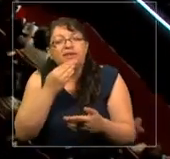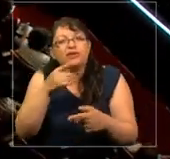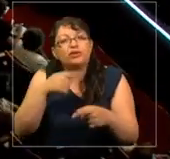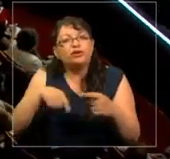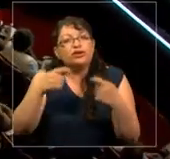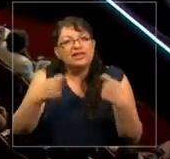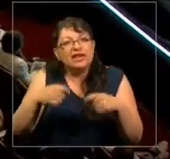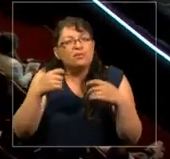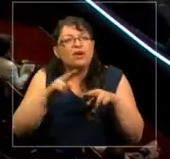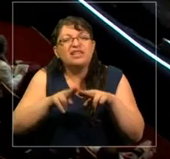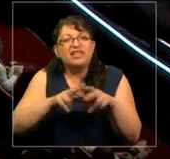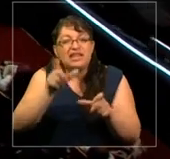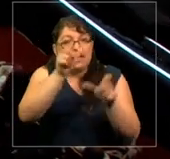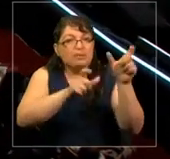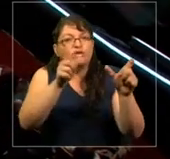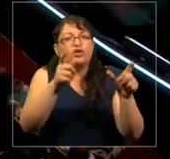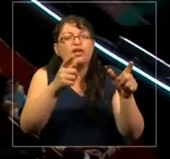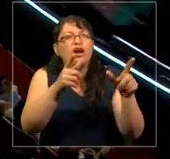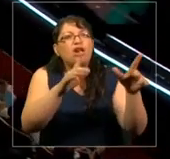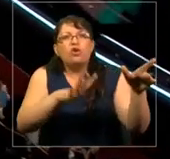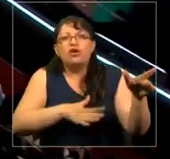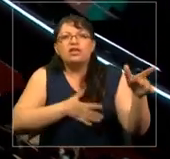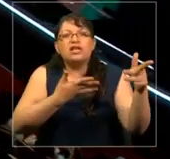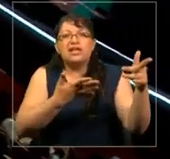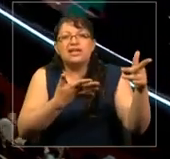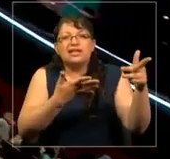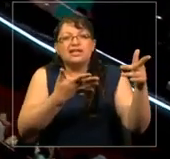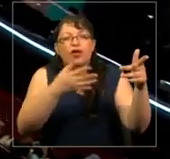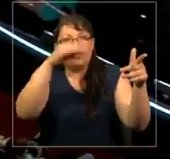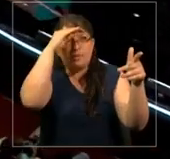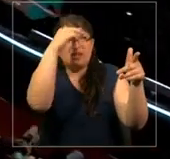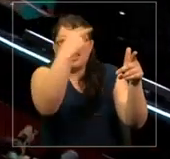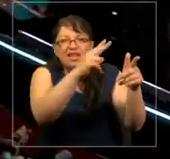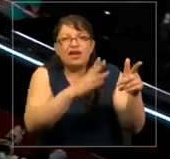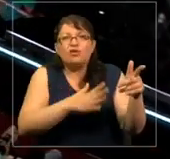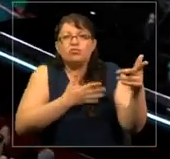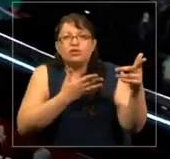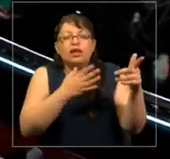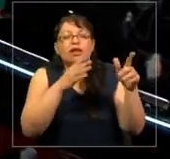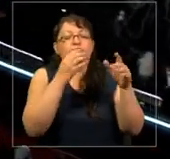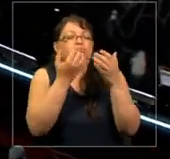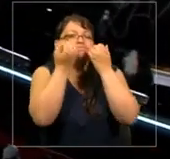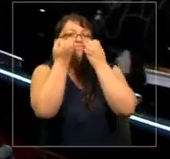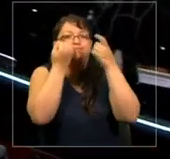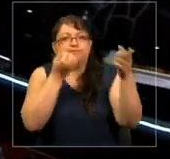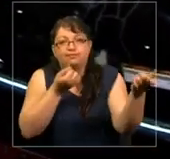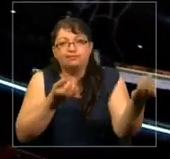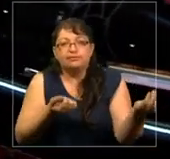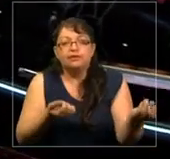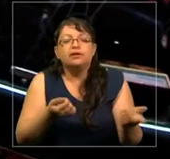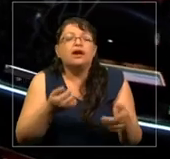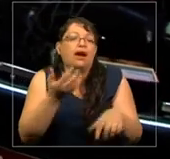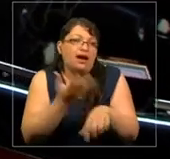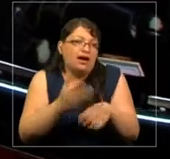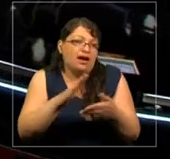silenciar cómo otras personas interpretan sus experiencias. Y hay muchos ejemplos